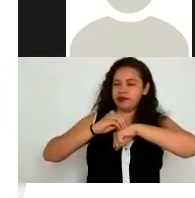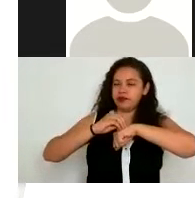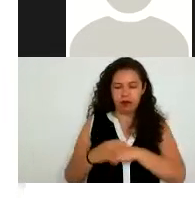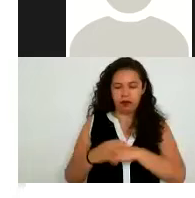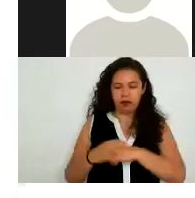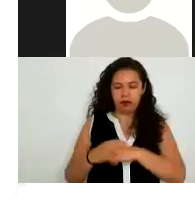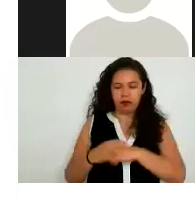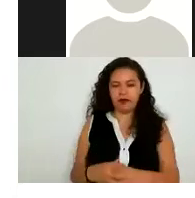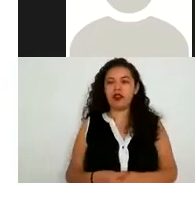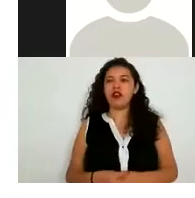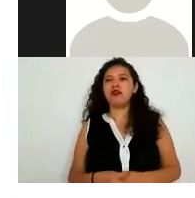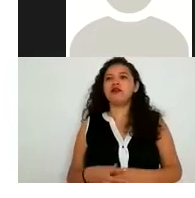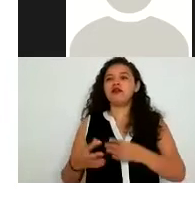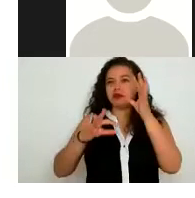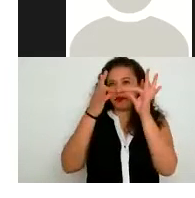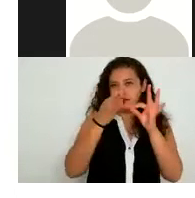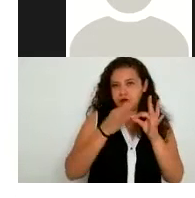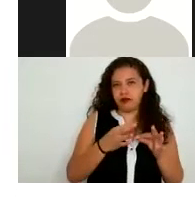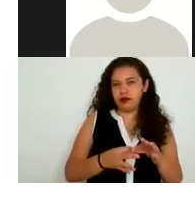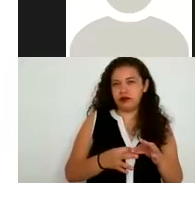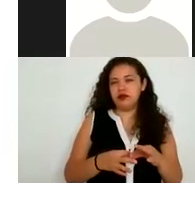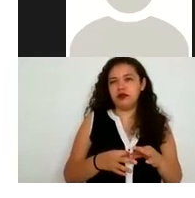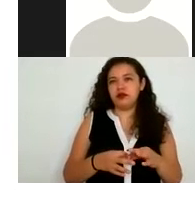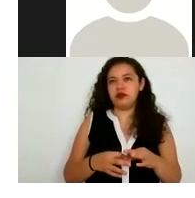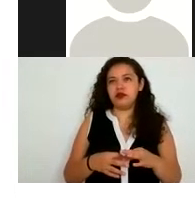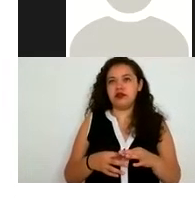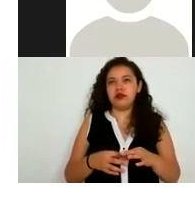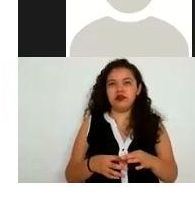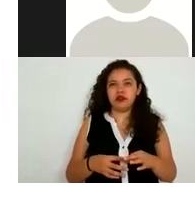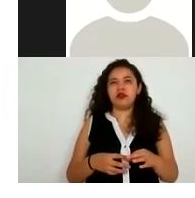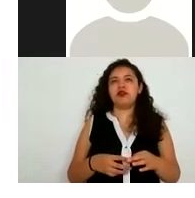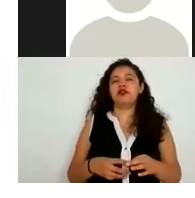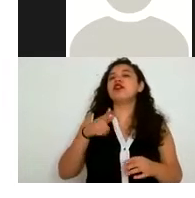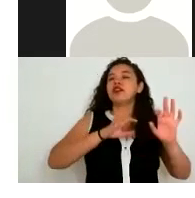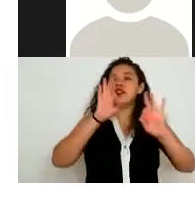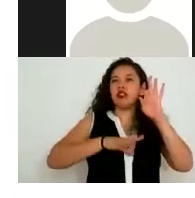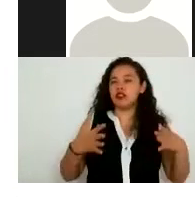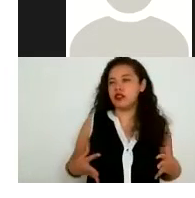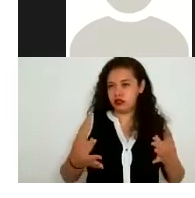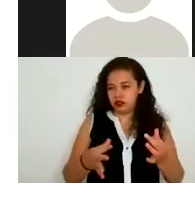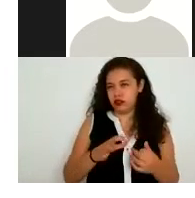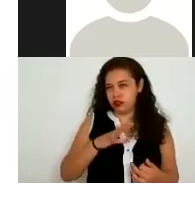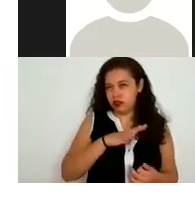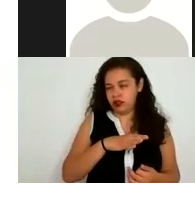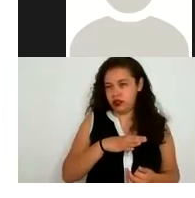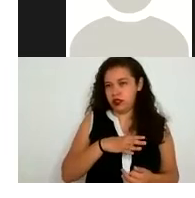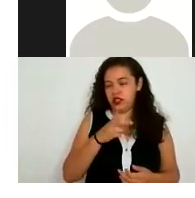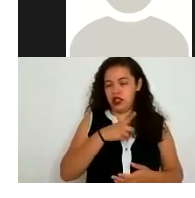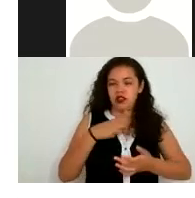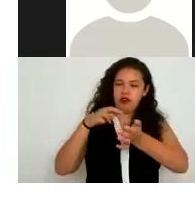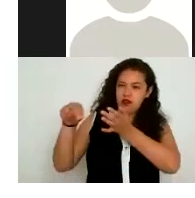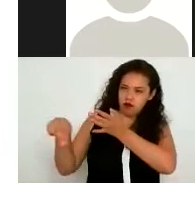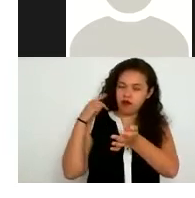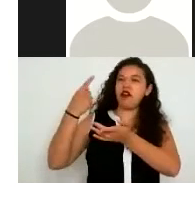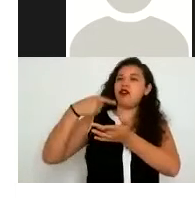puntual usted acepta que se den tratamientos por datos sensibles y ahí se tenga que firmar o palomear o tachar